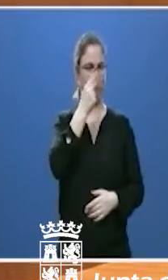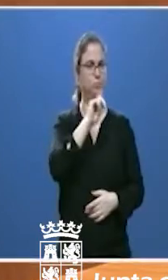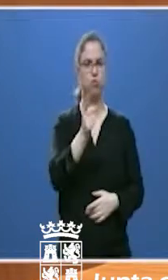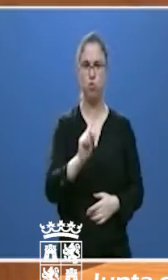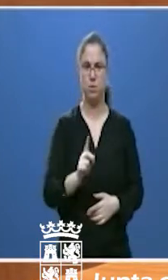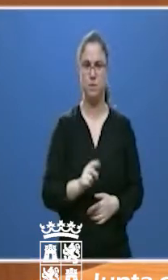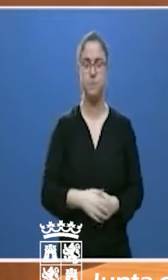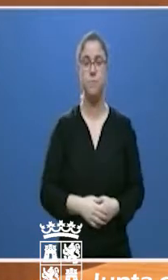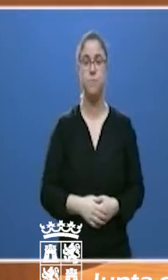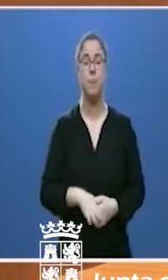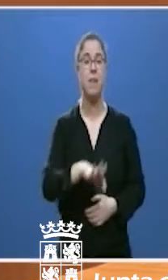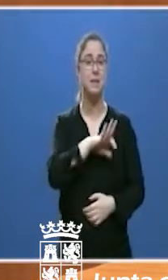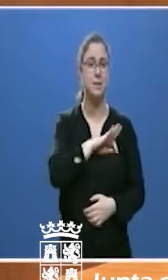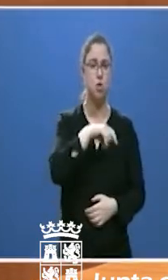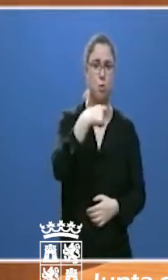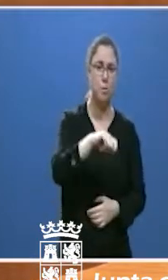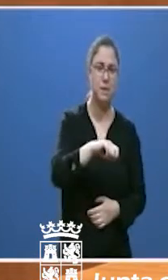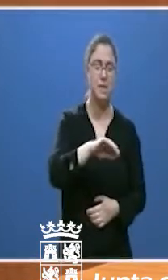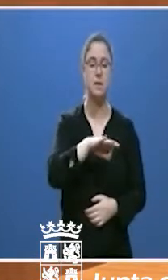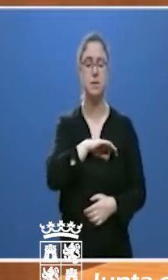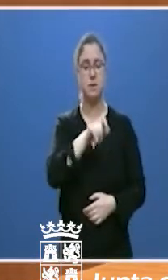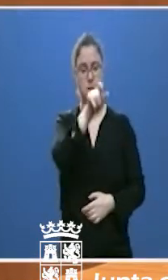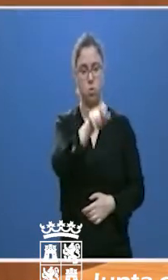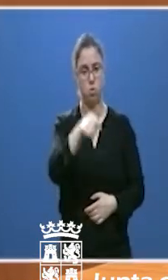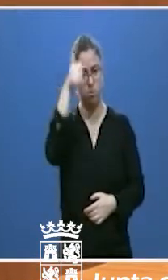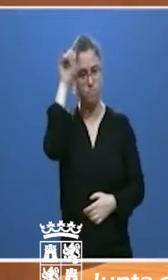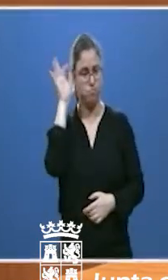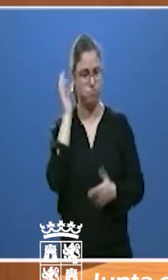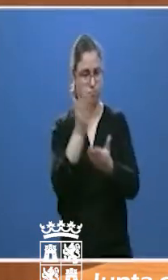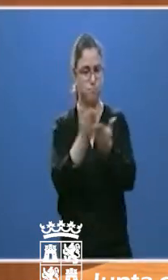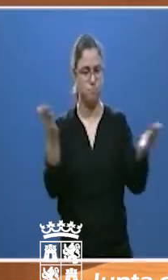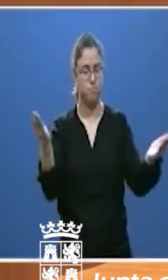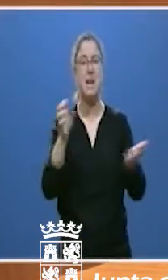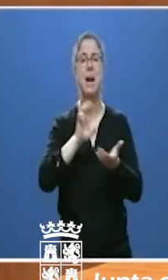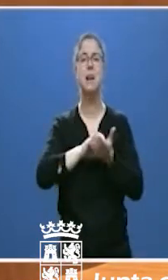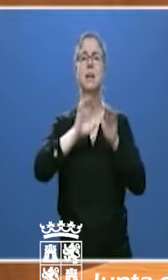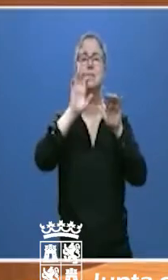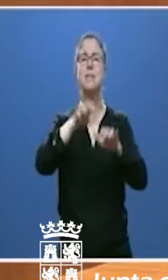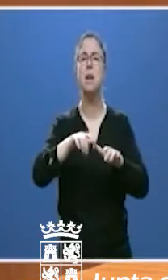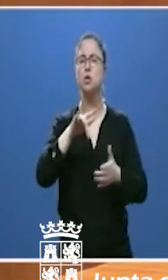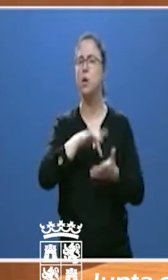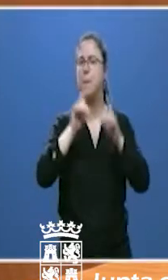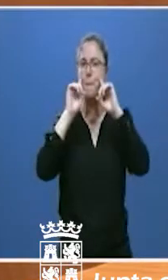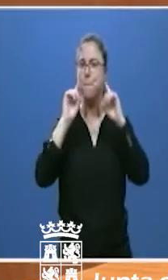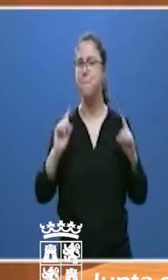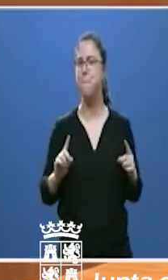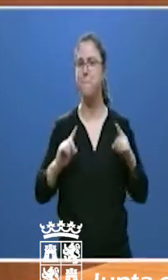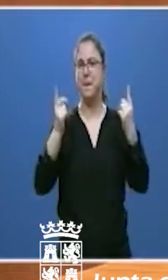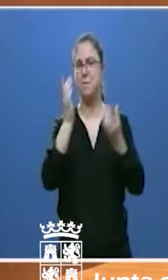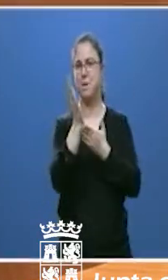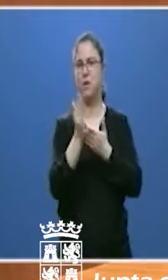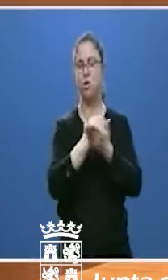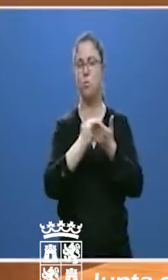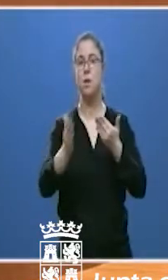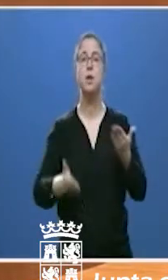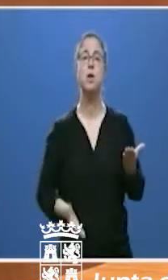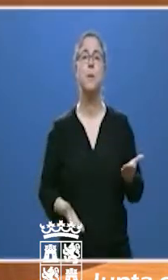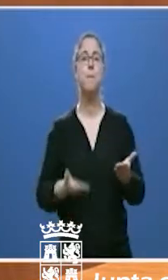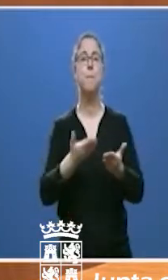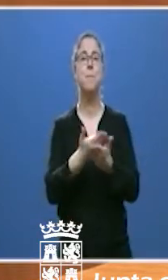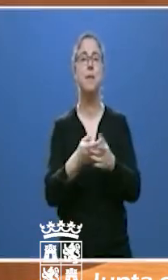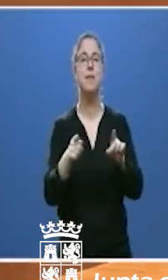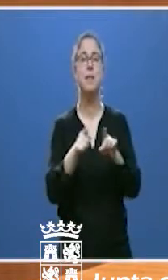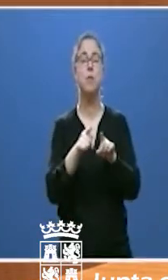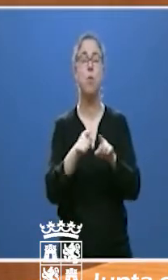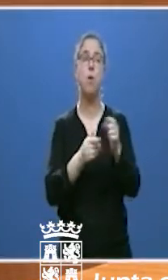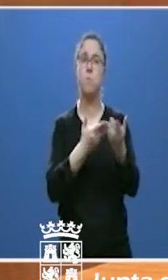presidente, señoras y señores procuradores, Castilla y León fue la primera comunidad autónoma en pedir la declaración